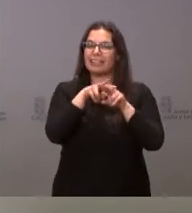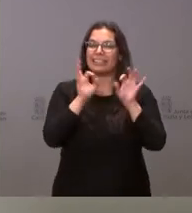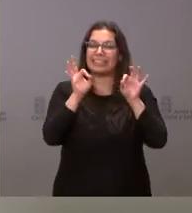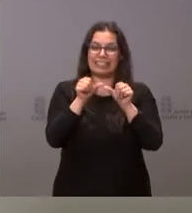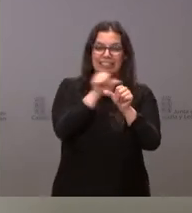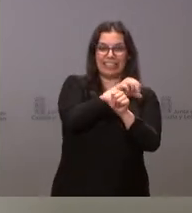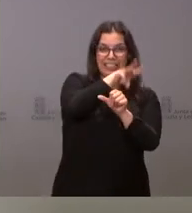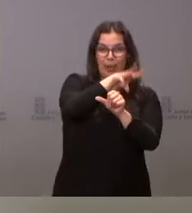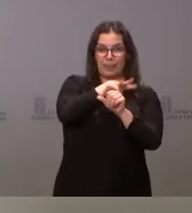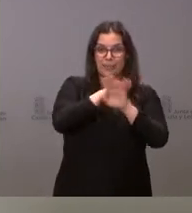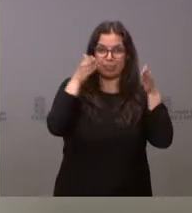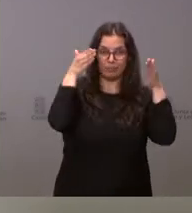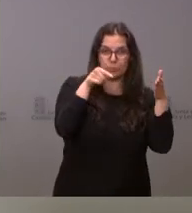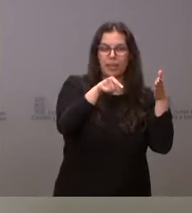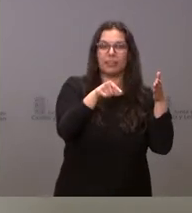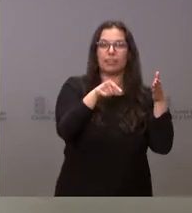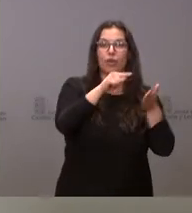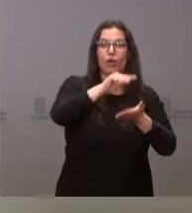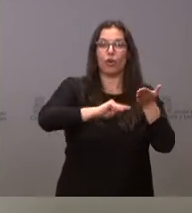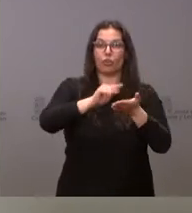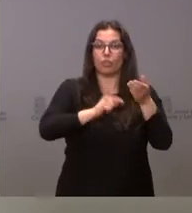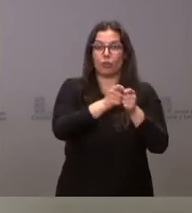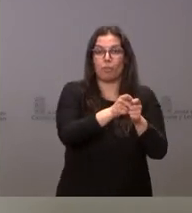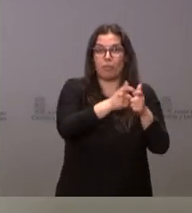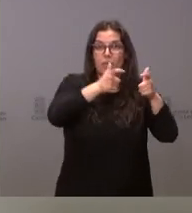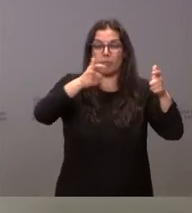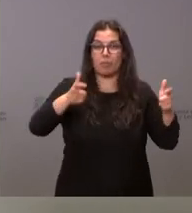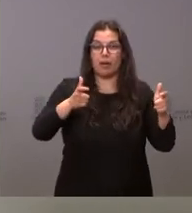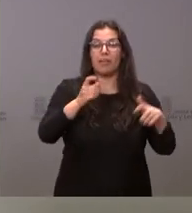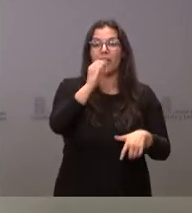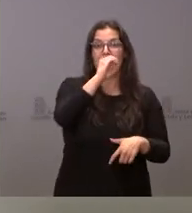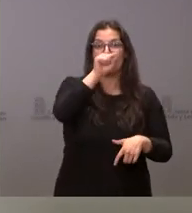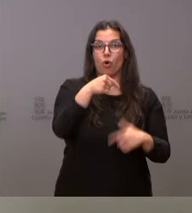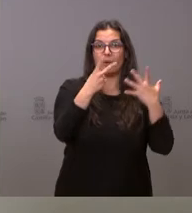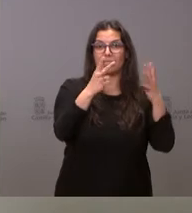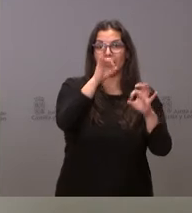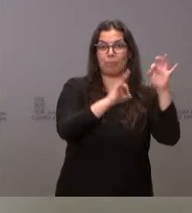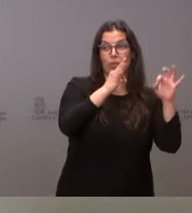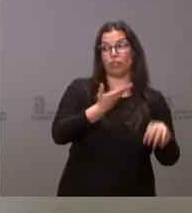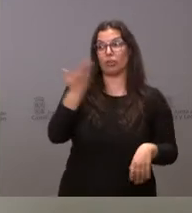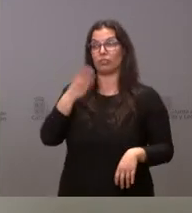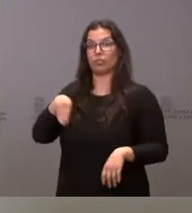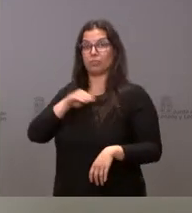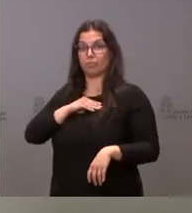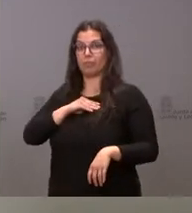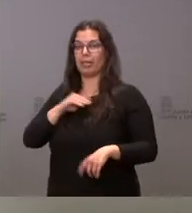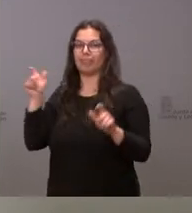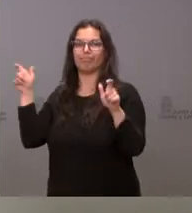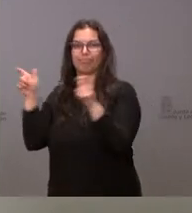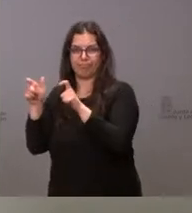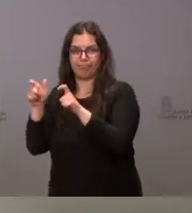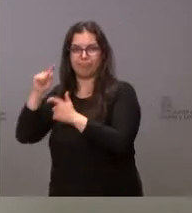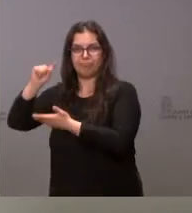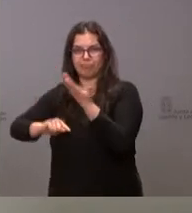último trimestre, Castilla y León ha crecido el número de activos un 0,7%, mientras en España bajaba el número de